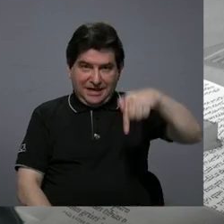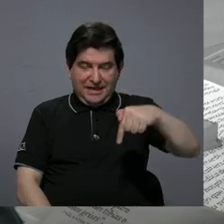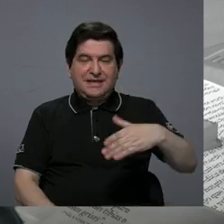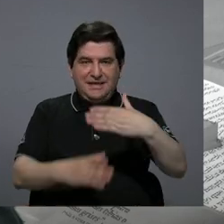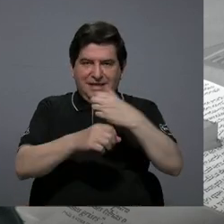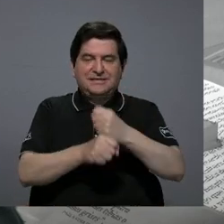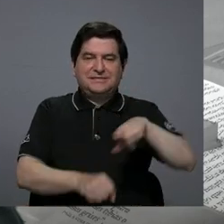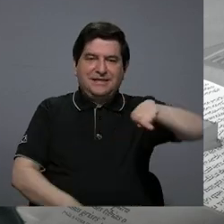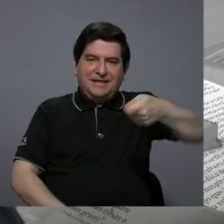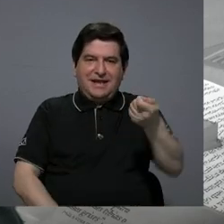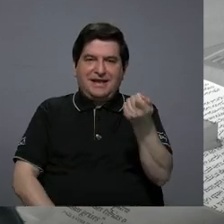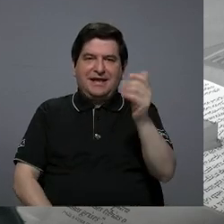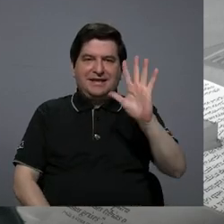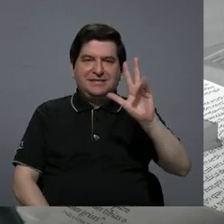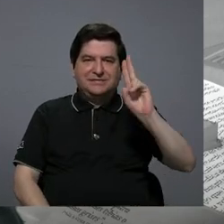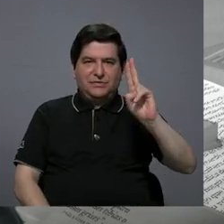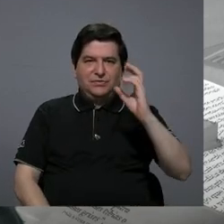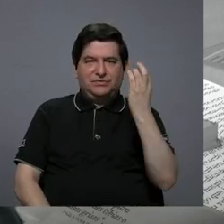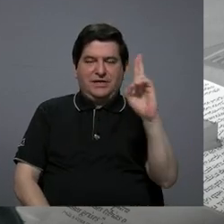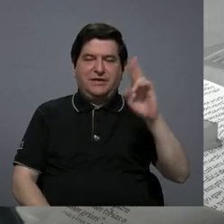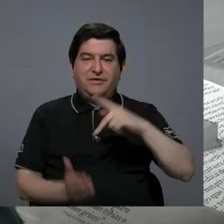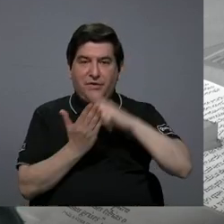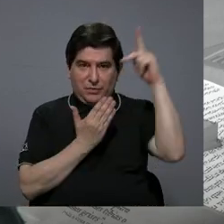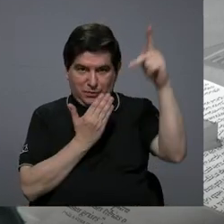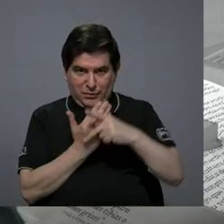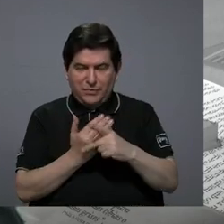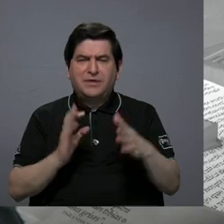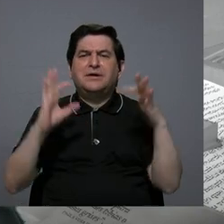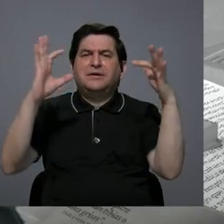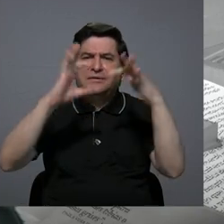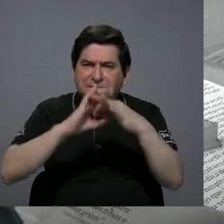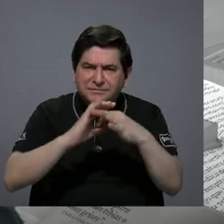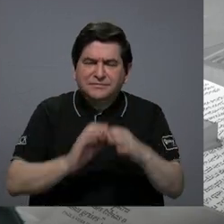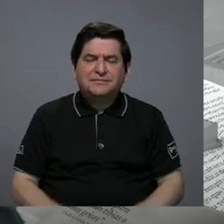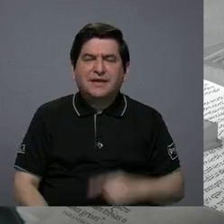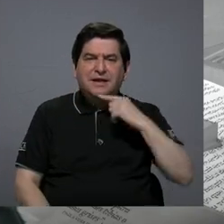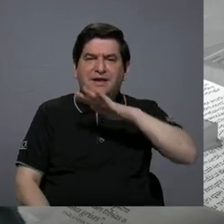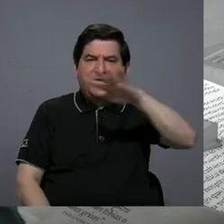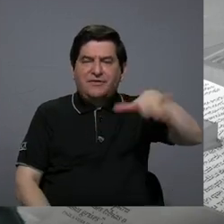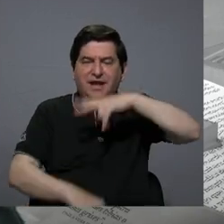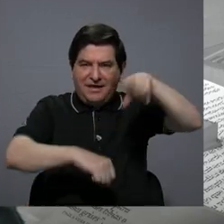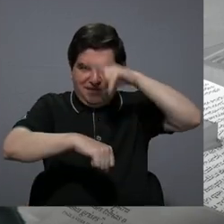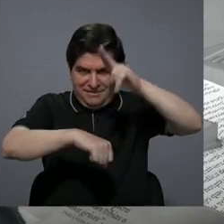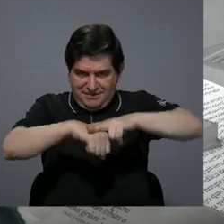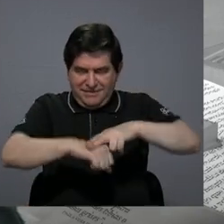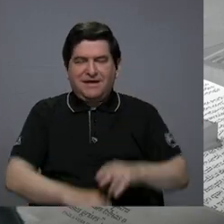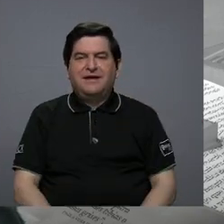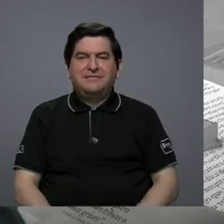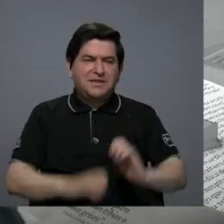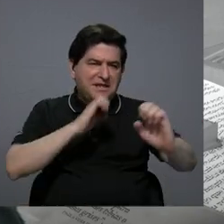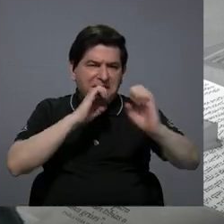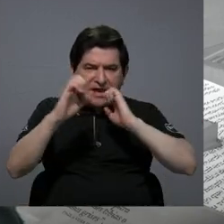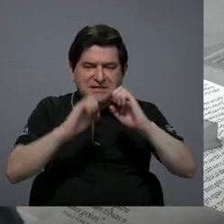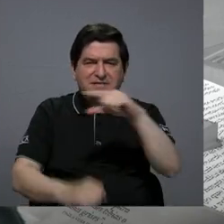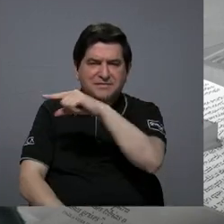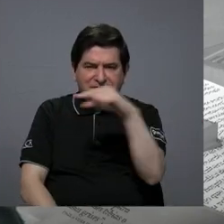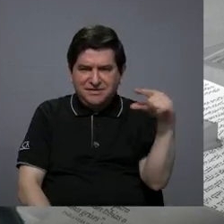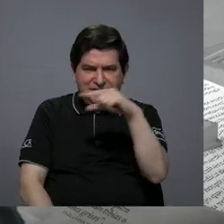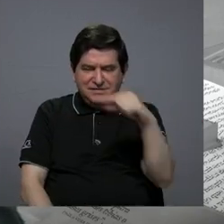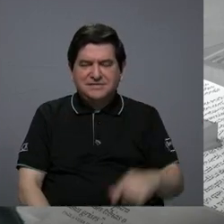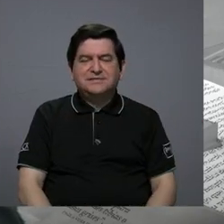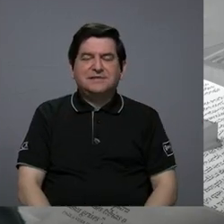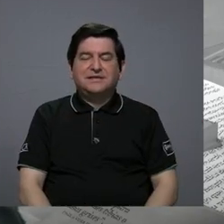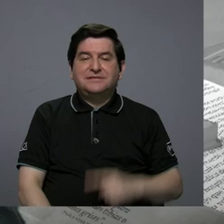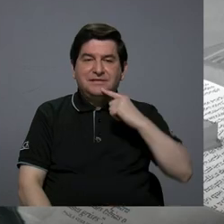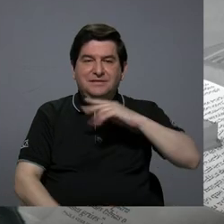aquí en Canal 15 UCR. Este es un programa sobre la realidad nacional, entrevistas semanales